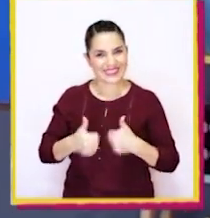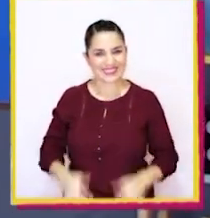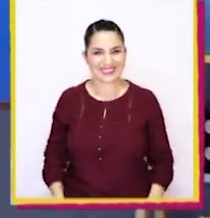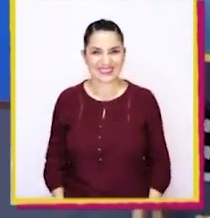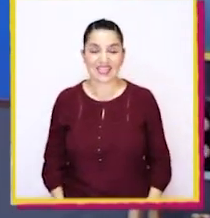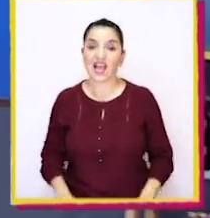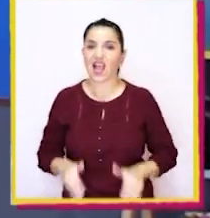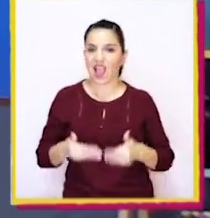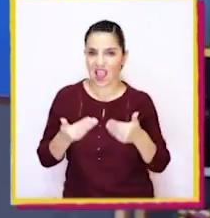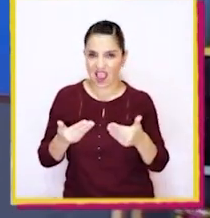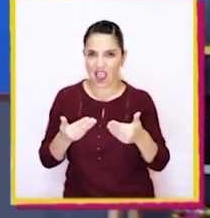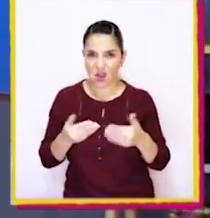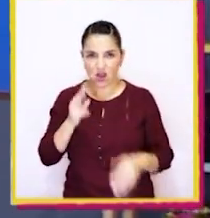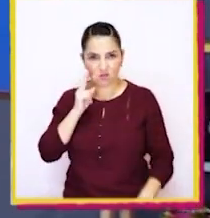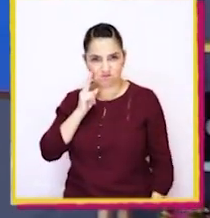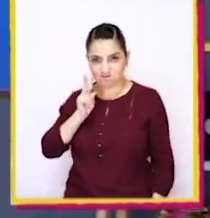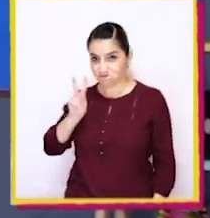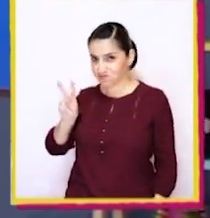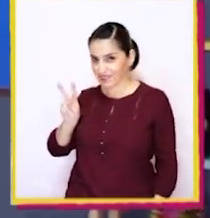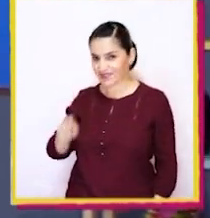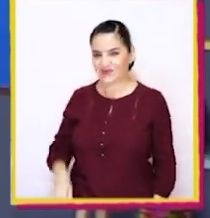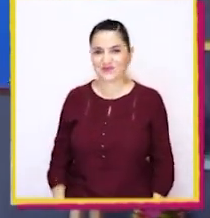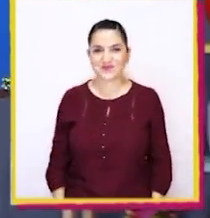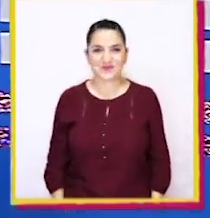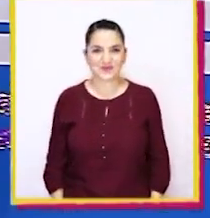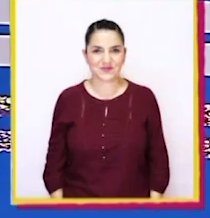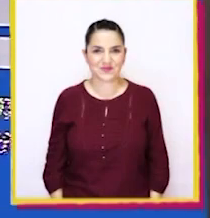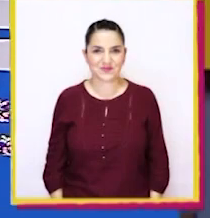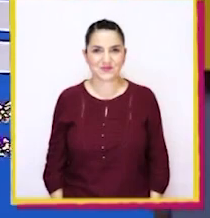¡Muy bien! Ahora observen bien.